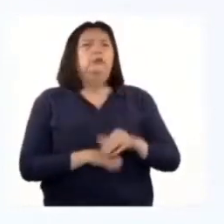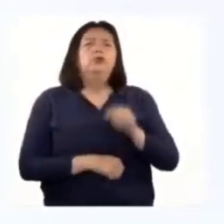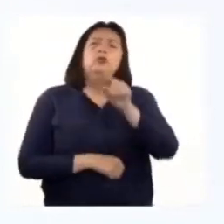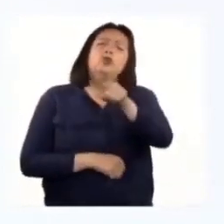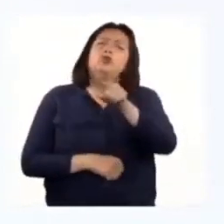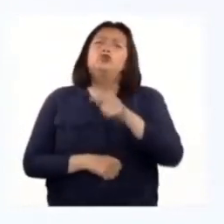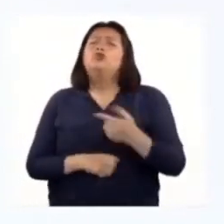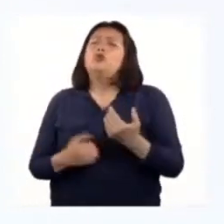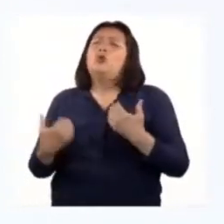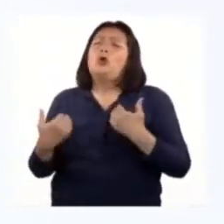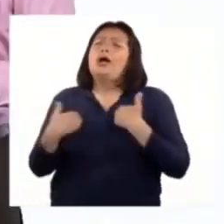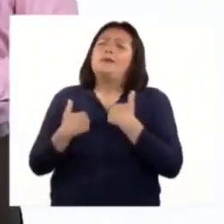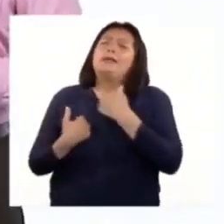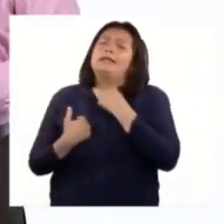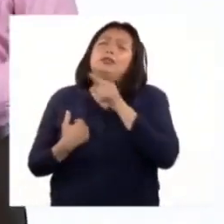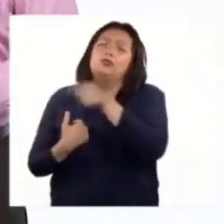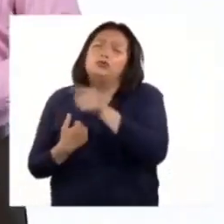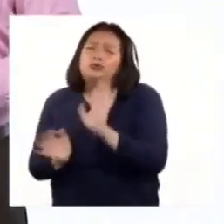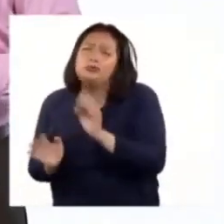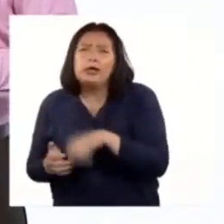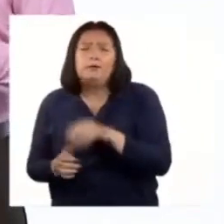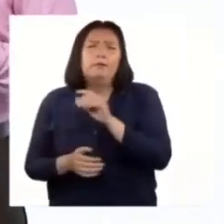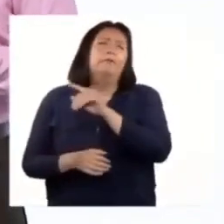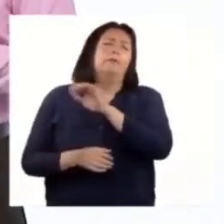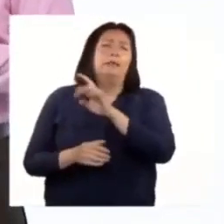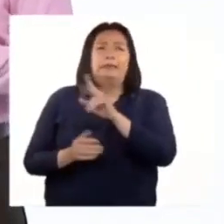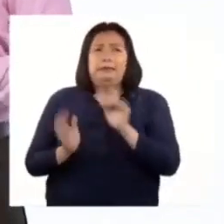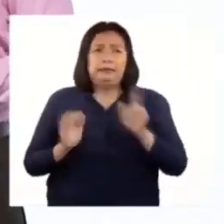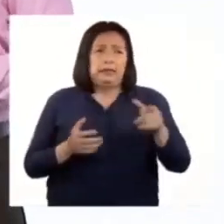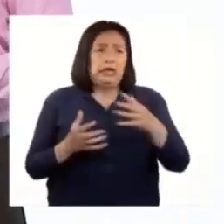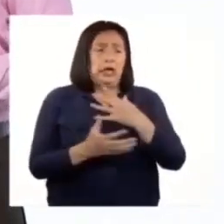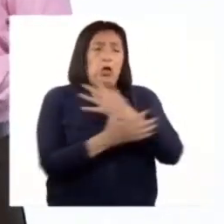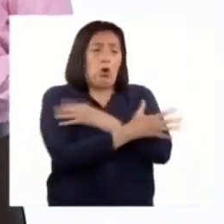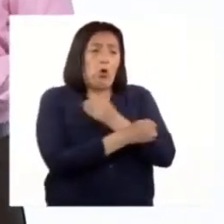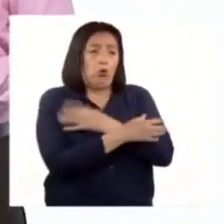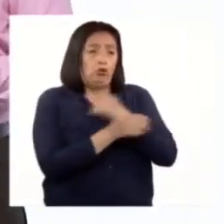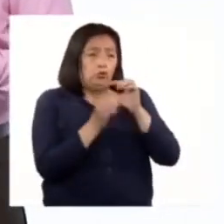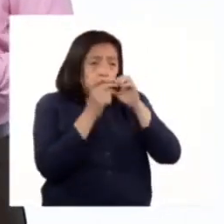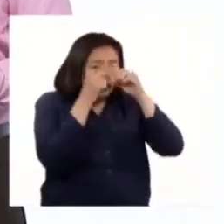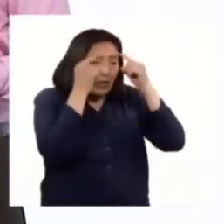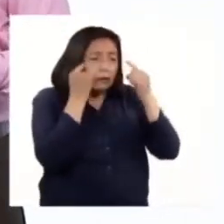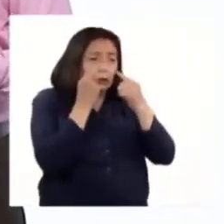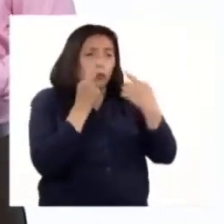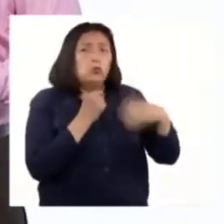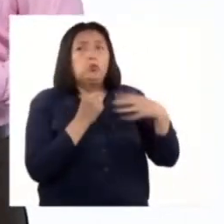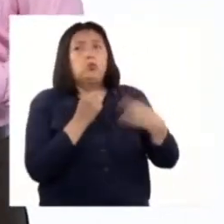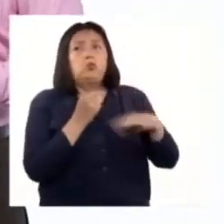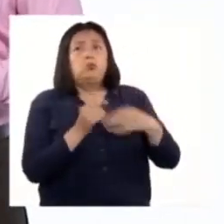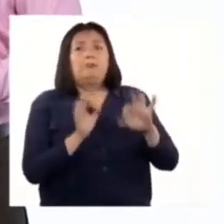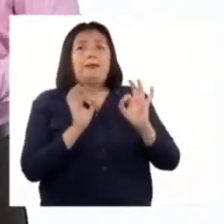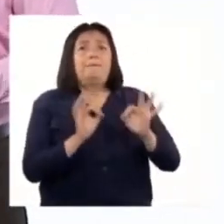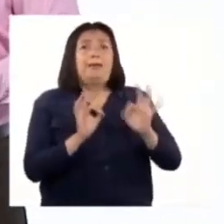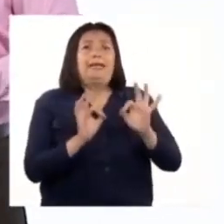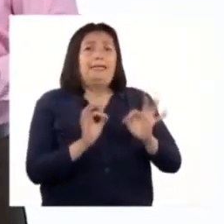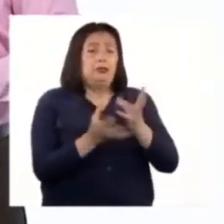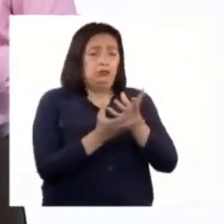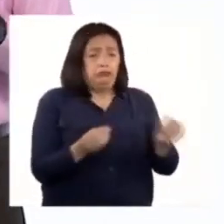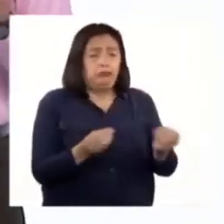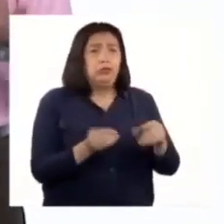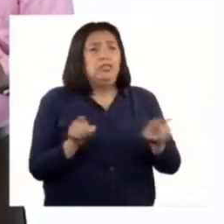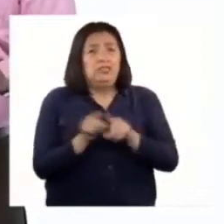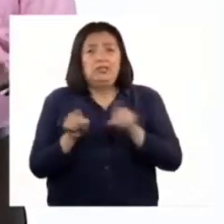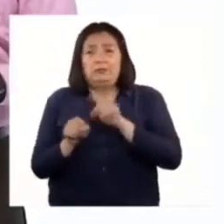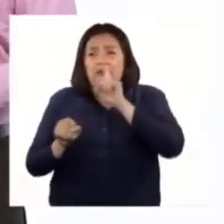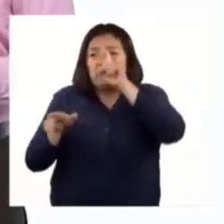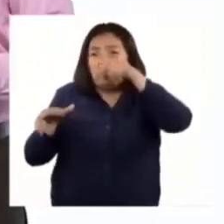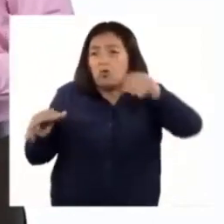tu animal favorito, Patricia. Así es, el oso de anteojos se encuentra en peligro de extinción, al igual que el